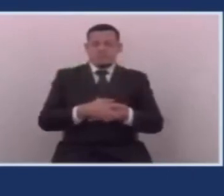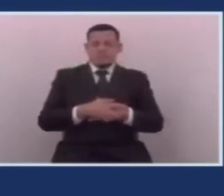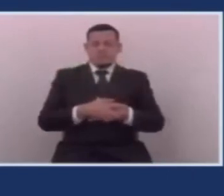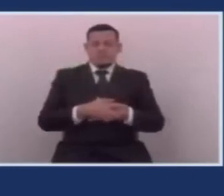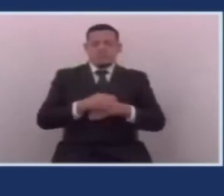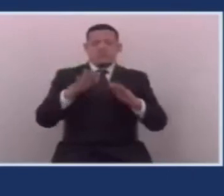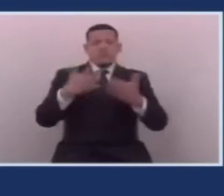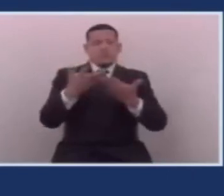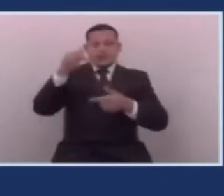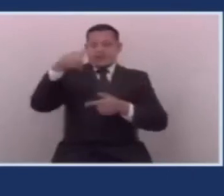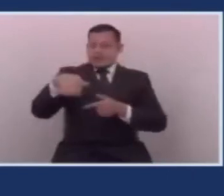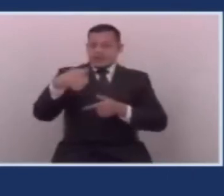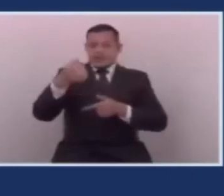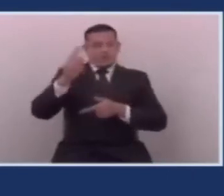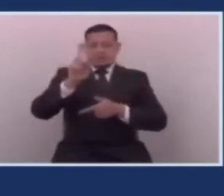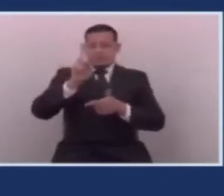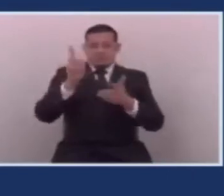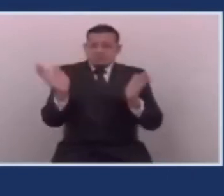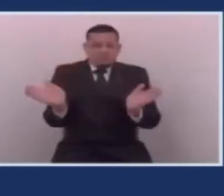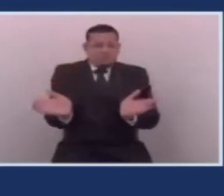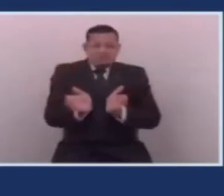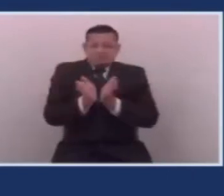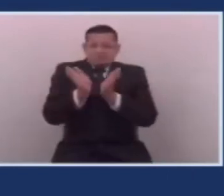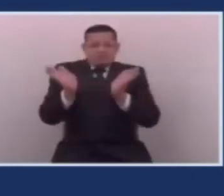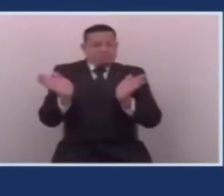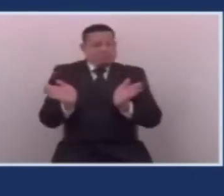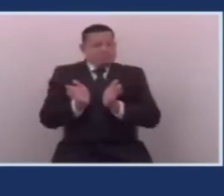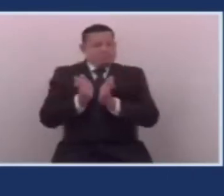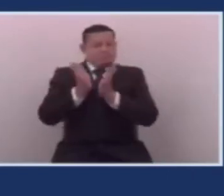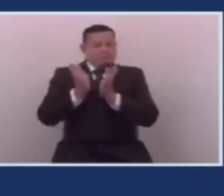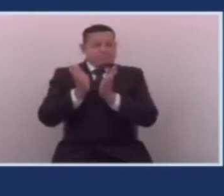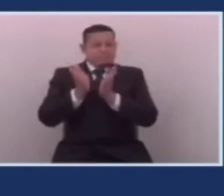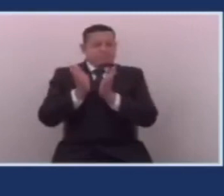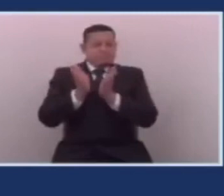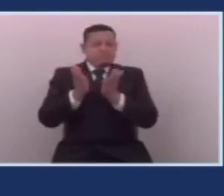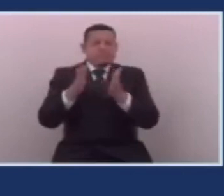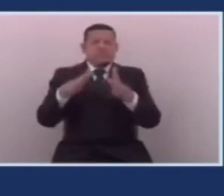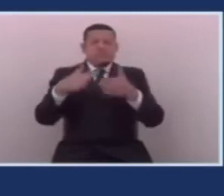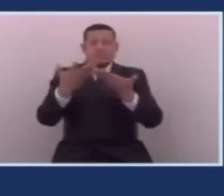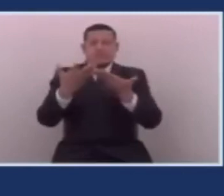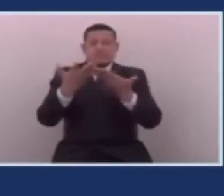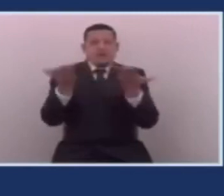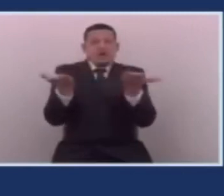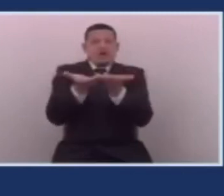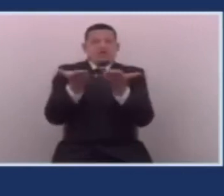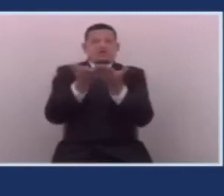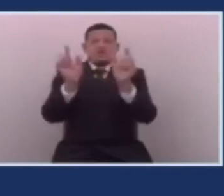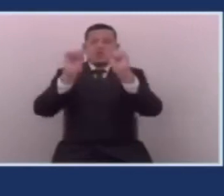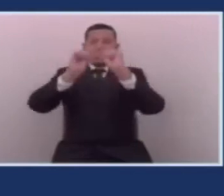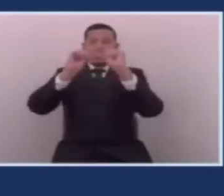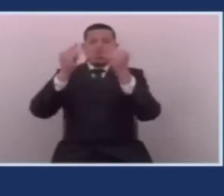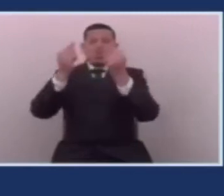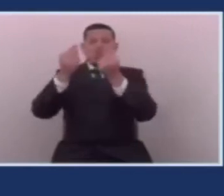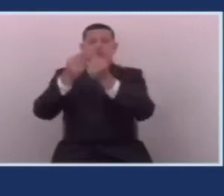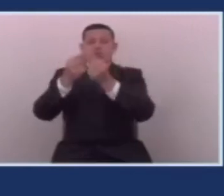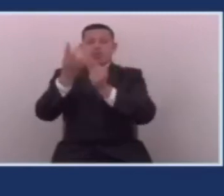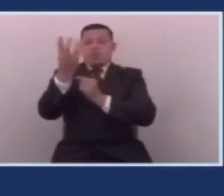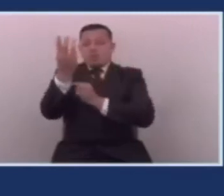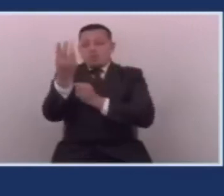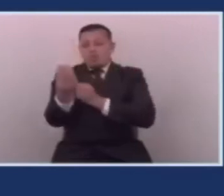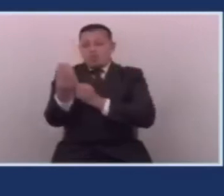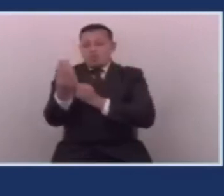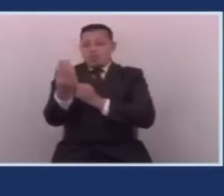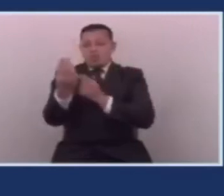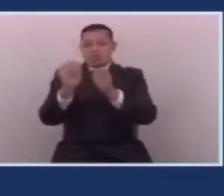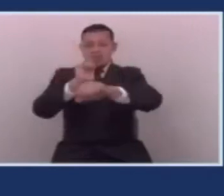Porque aquí no se trata de armar un grupo y